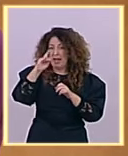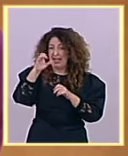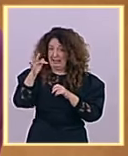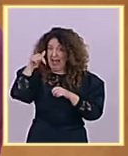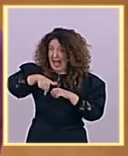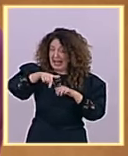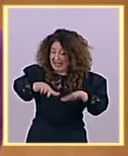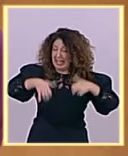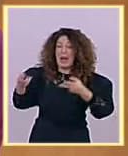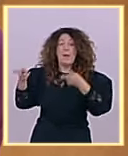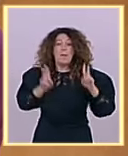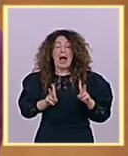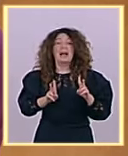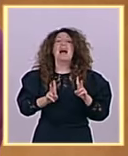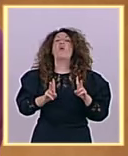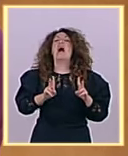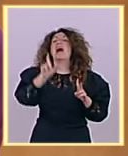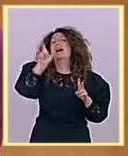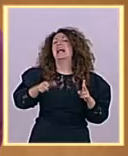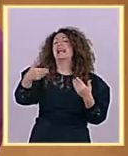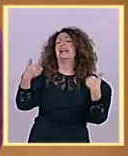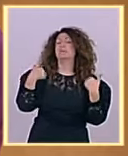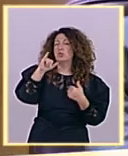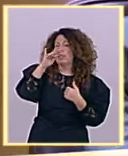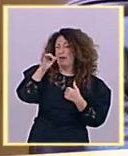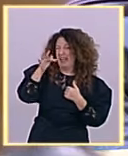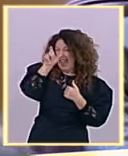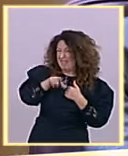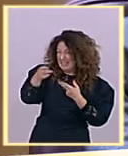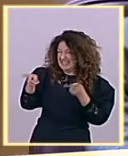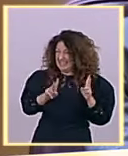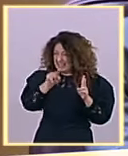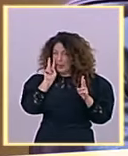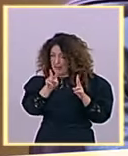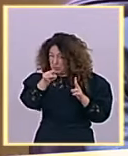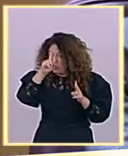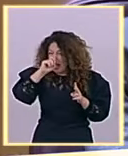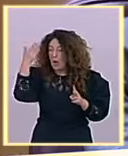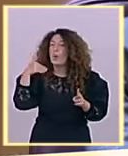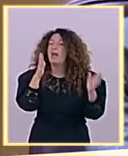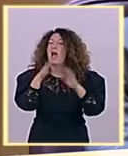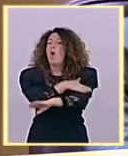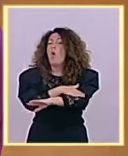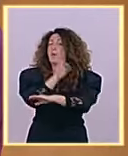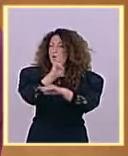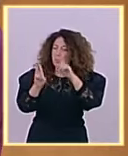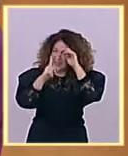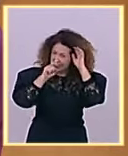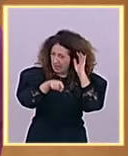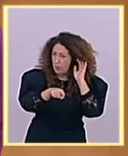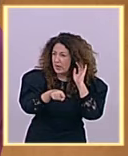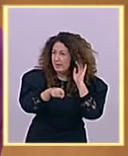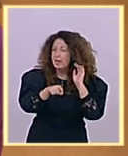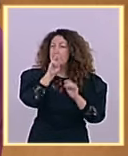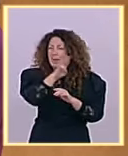¿Usted recuerda, señor Feijolo, que ocurrió durante el gobierno del Partido Popular? ¿Usted recuerda los calificativos del señor Montoro relativos a la